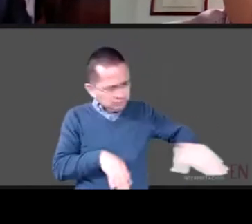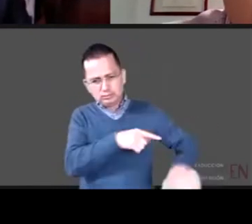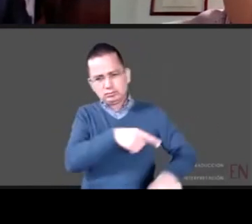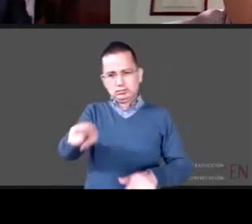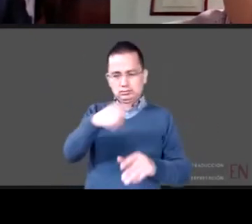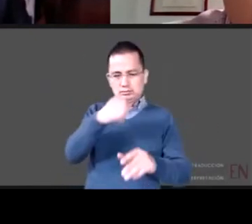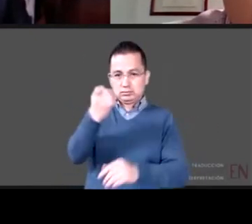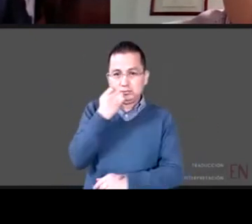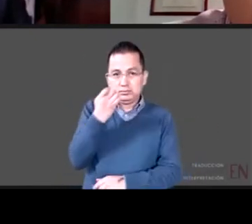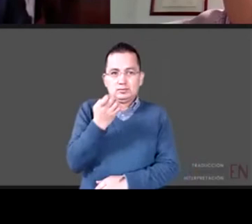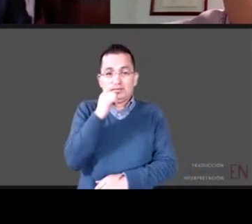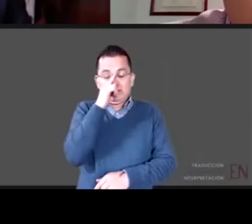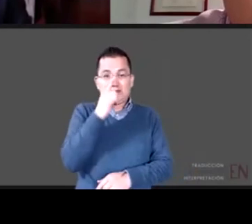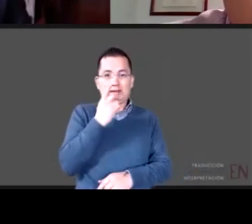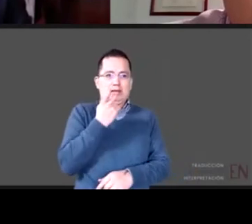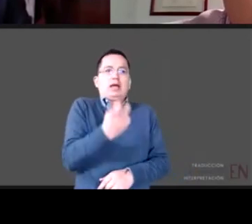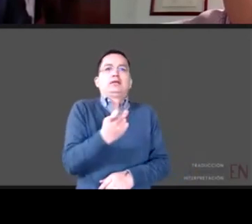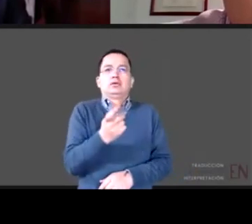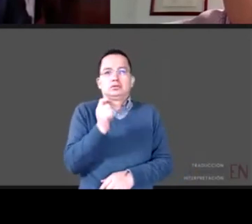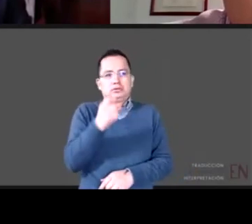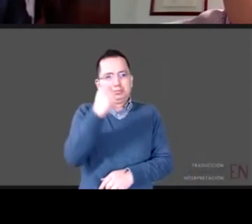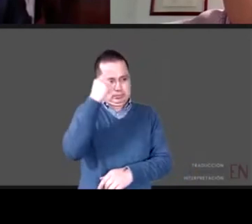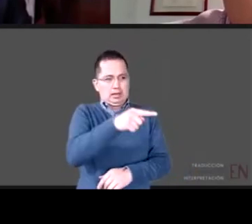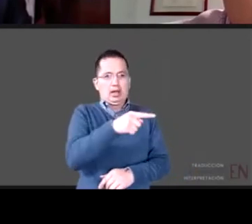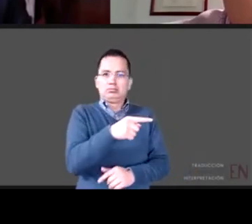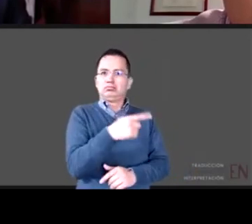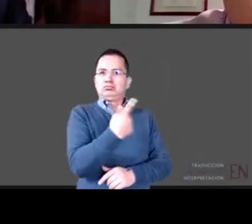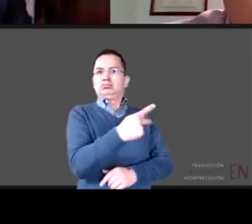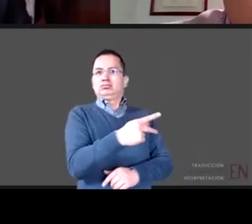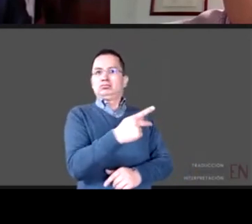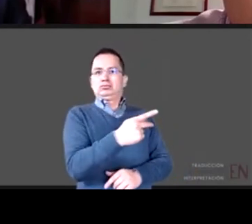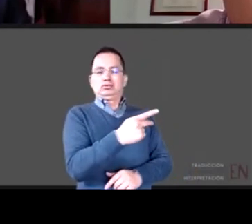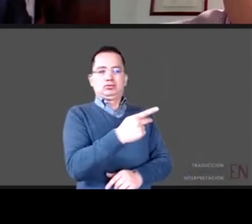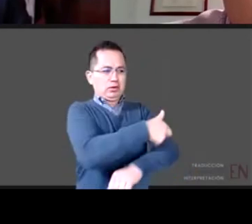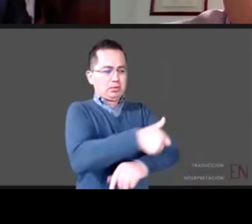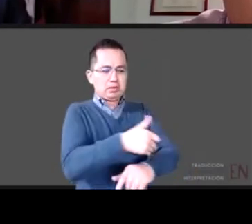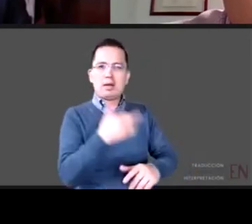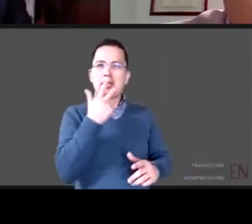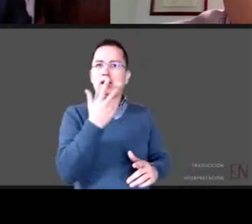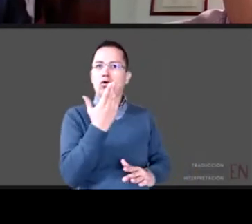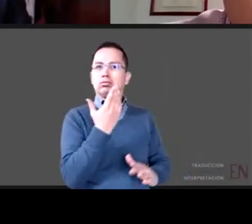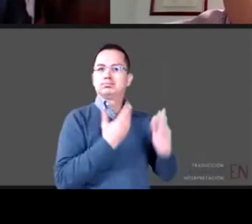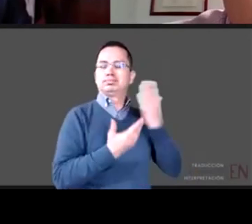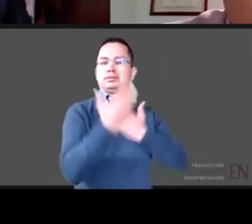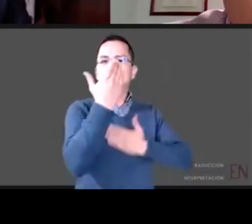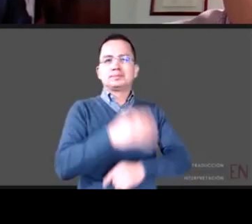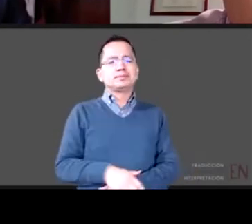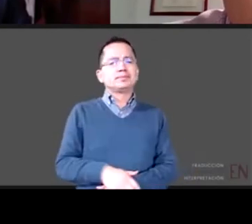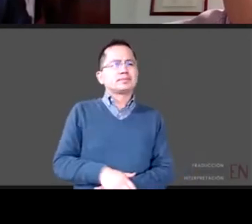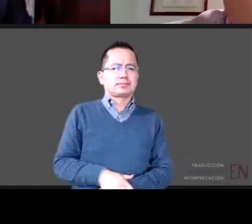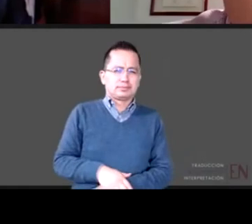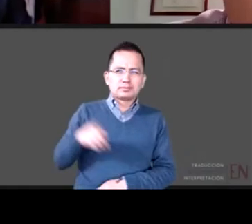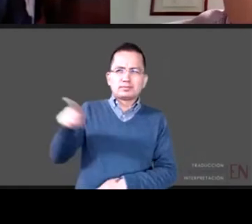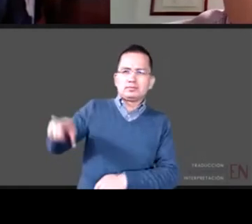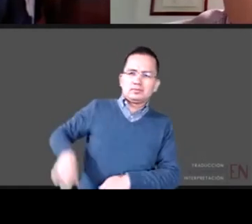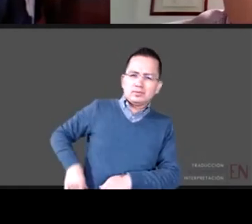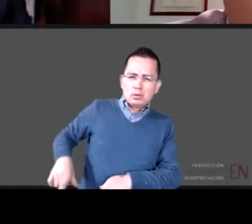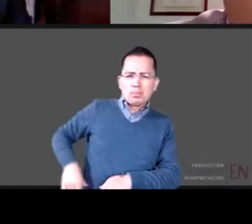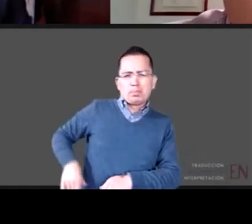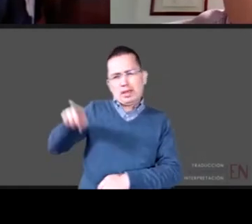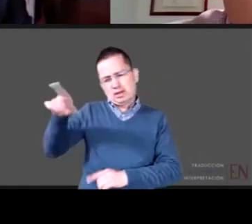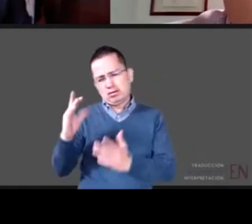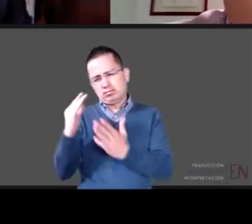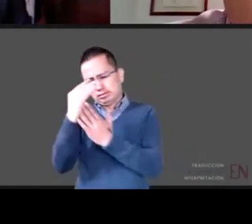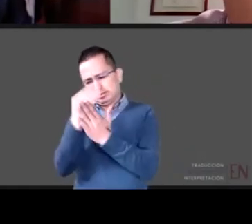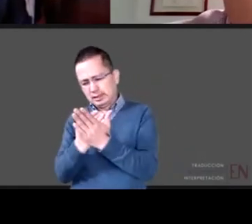un asalto un cambio importante las políticas públicas porque provienen de las ciencias humanas